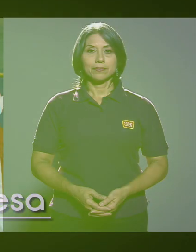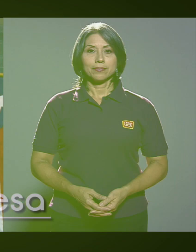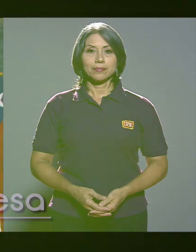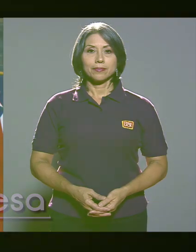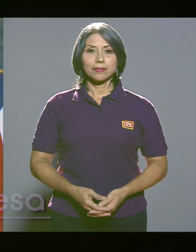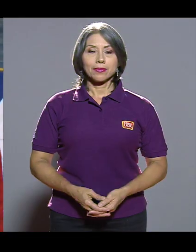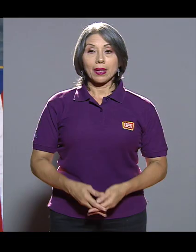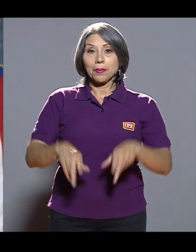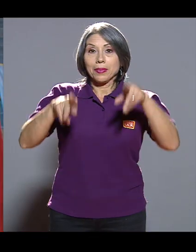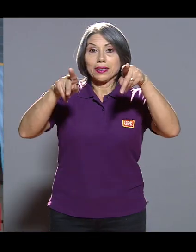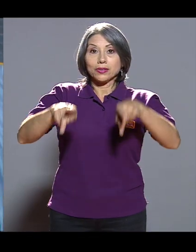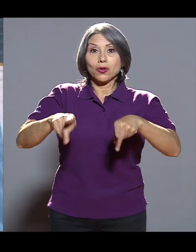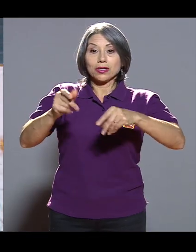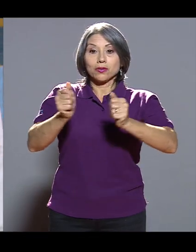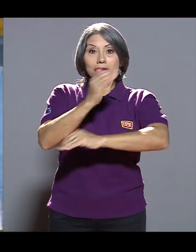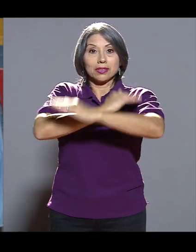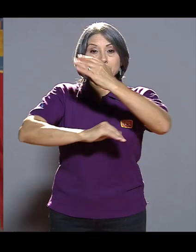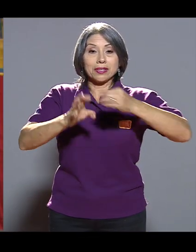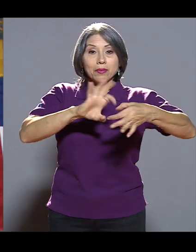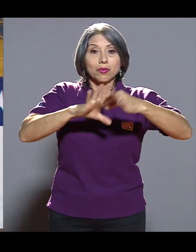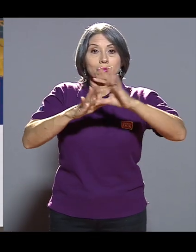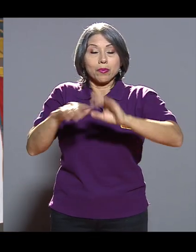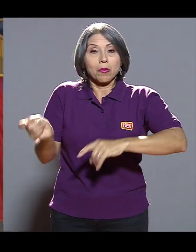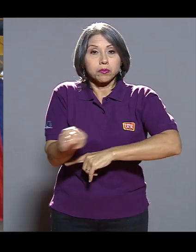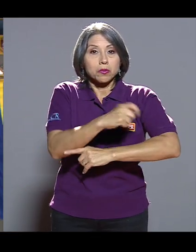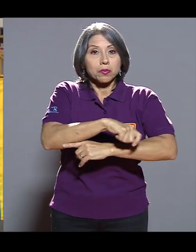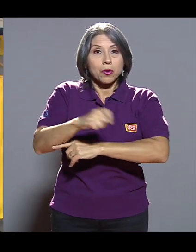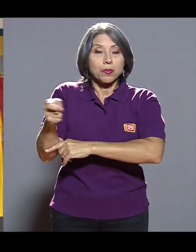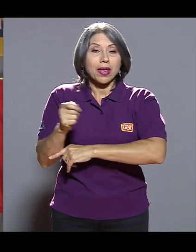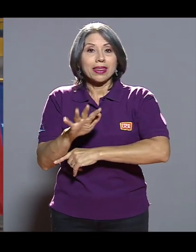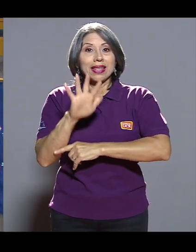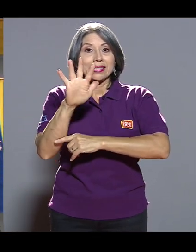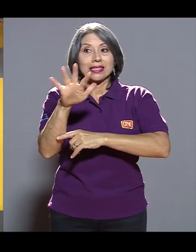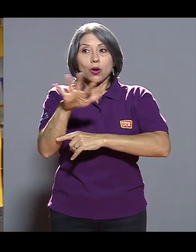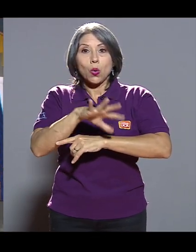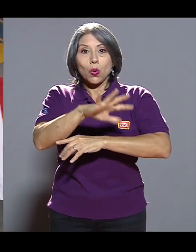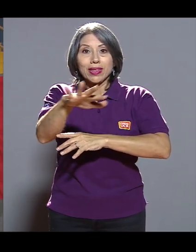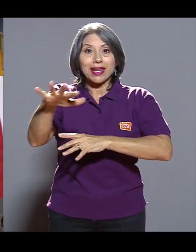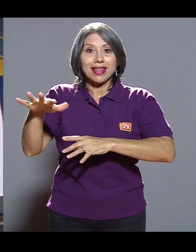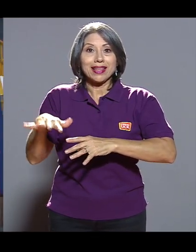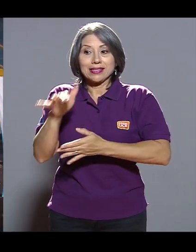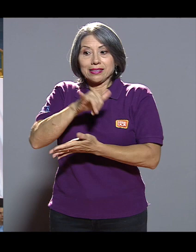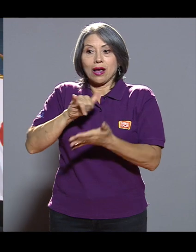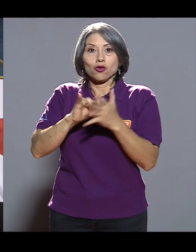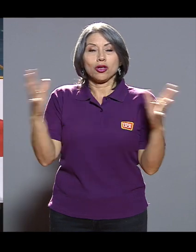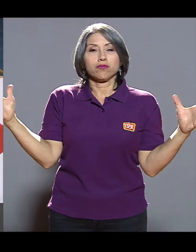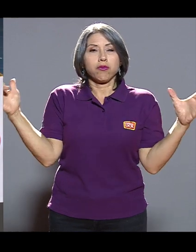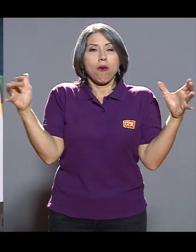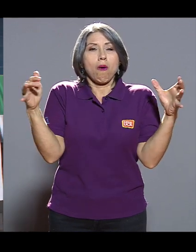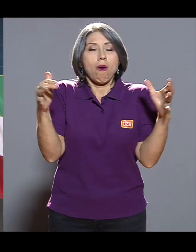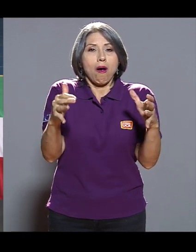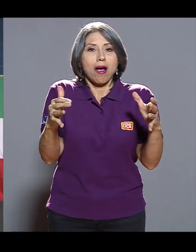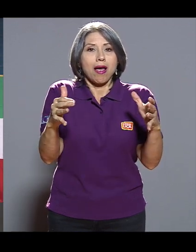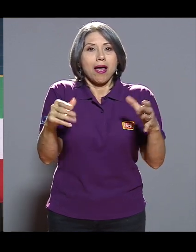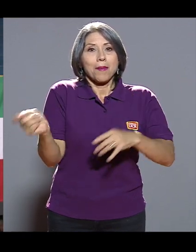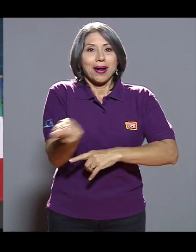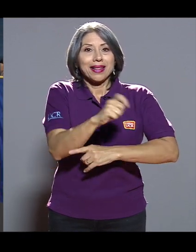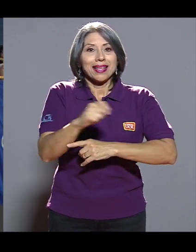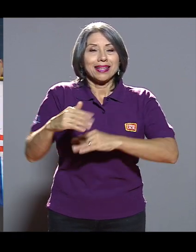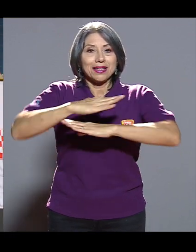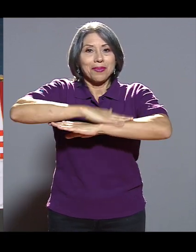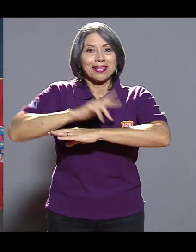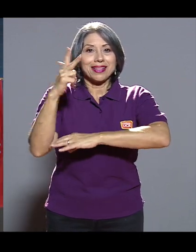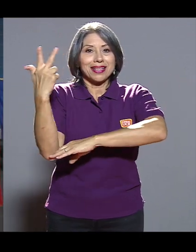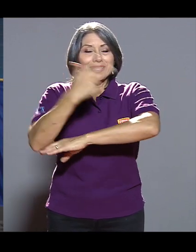Paratenis mesistas de cinco continentes convirtieron a San José en la sede mundial del Paratenis de Mesa durante tres días para